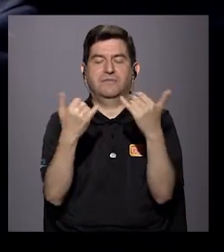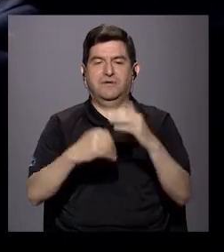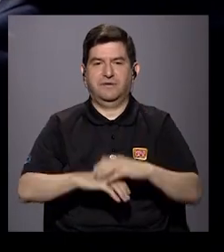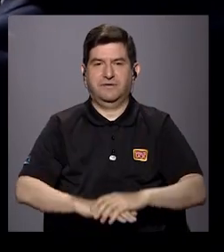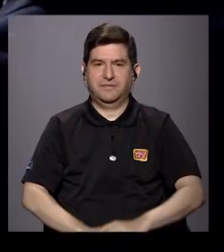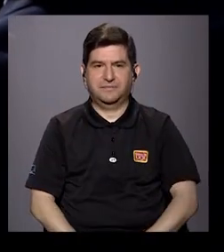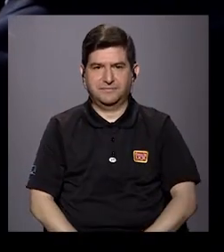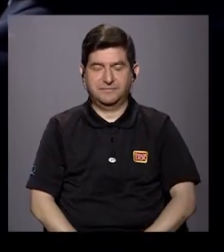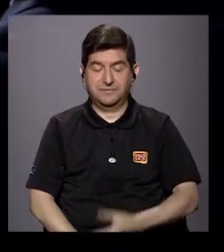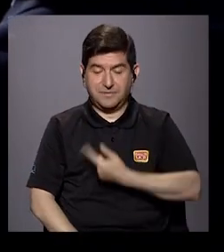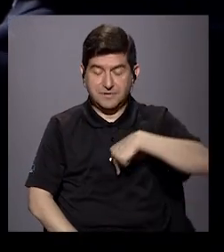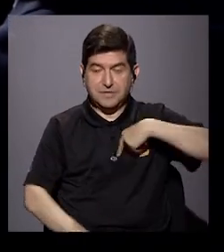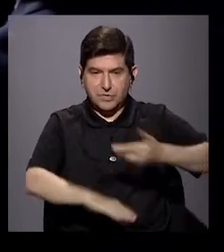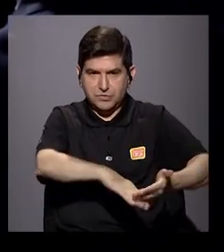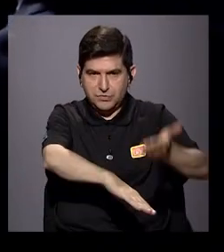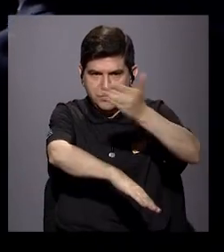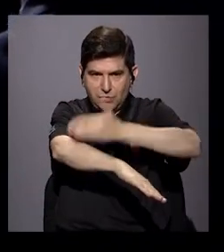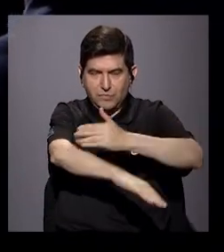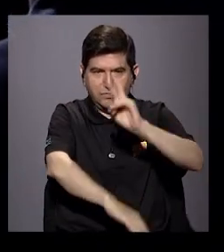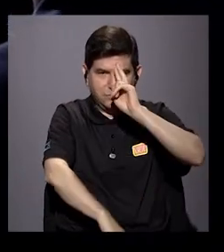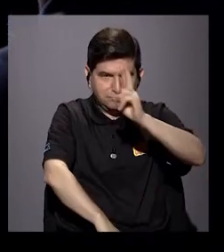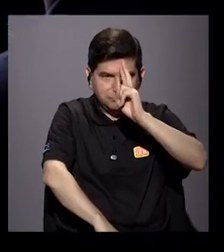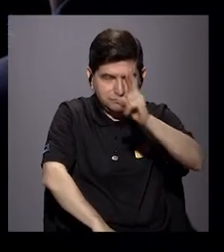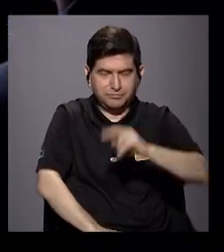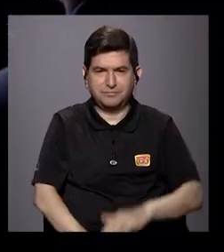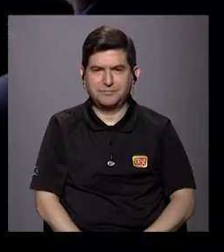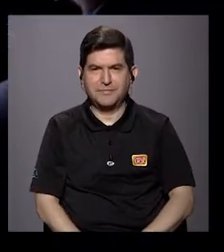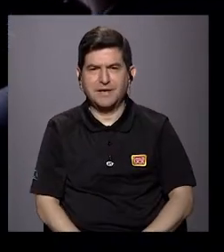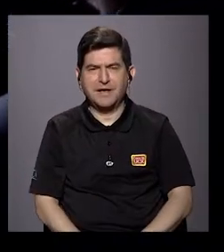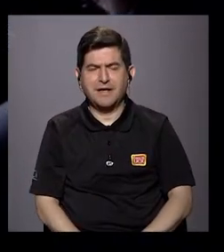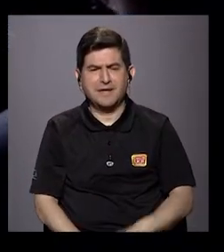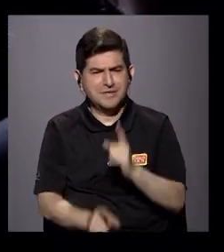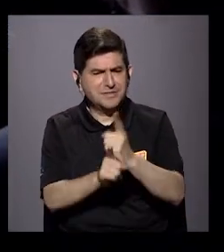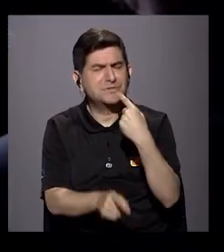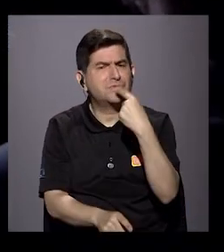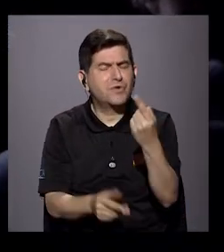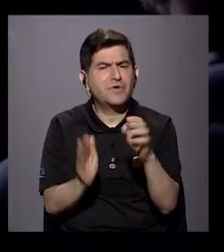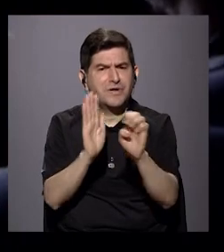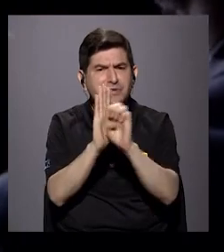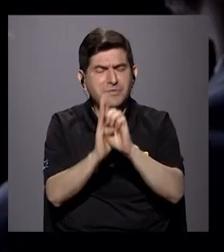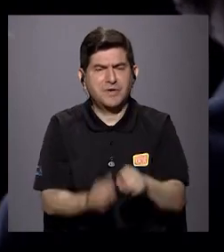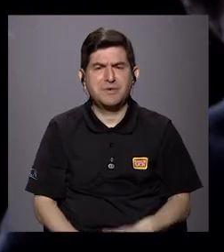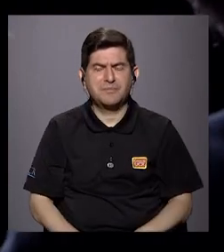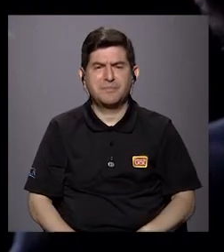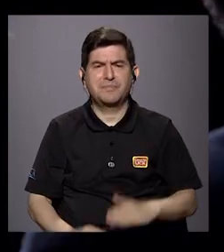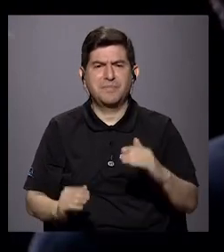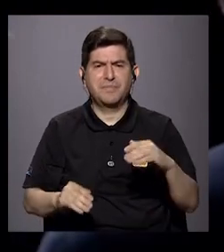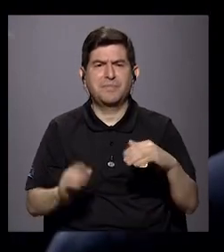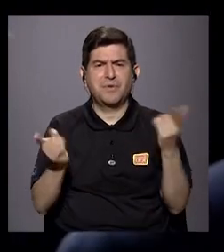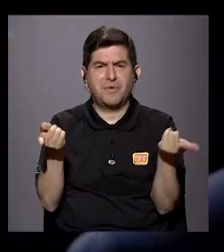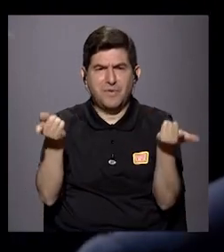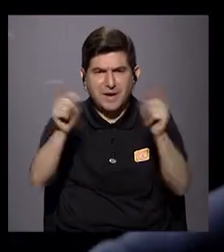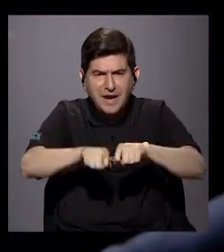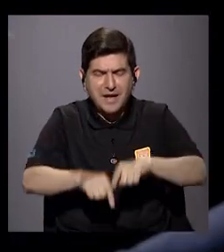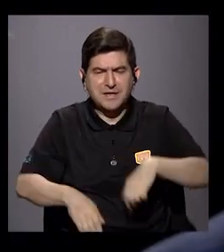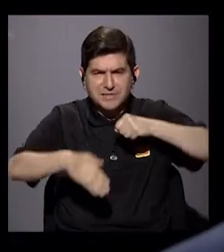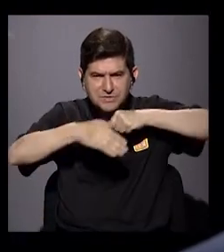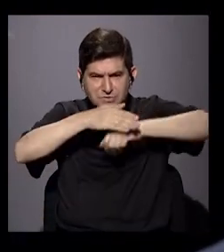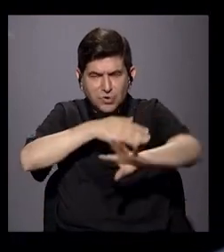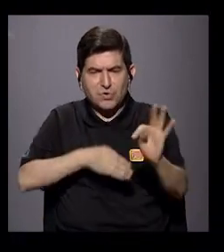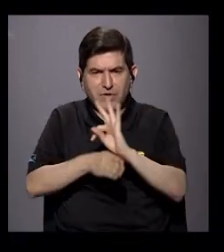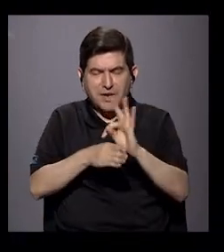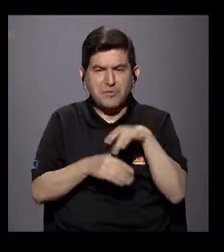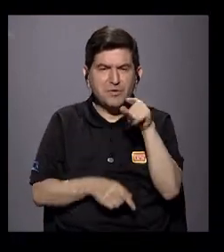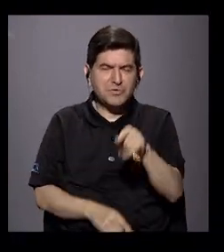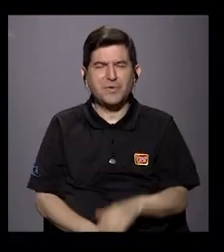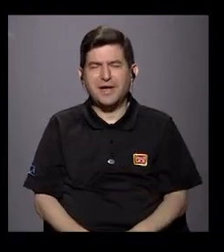si damos un salto de reconocimiento, merece la pena decir que, por ejemplo, en el caso del aborto terapéutico, don Carlos ha sido muy